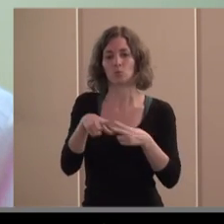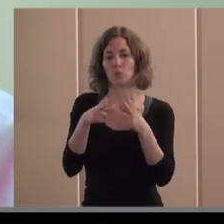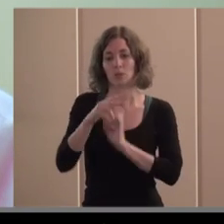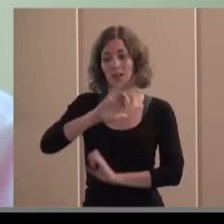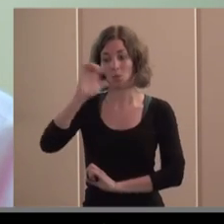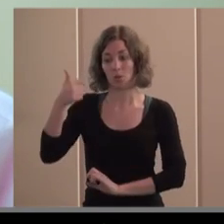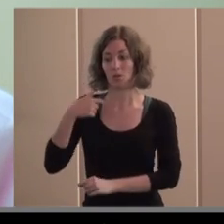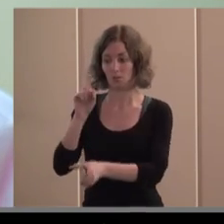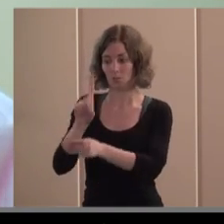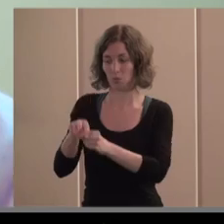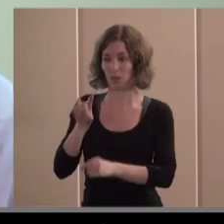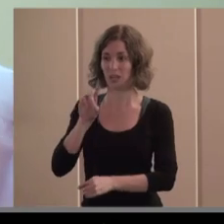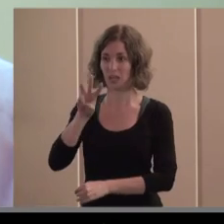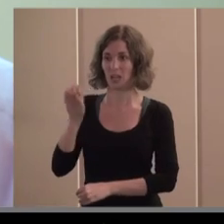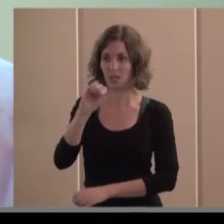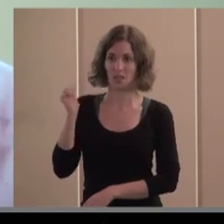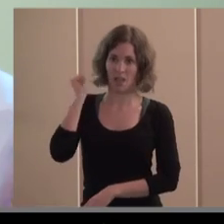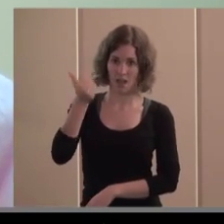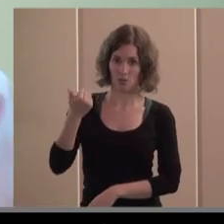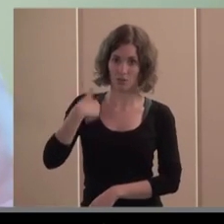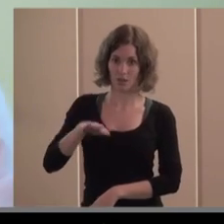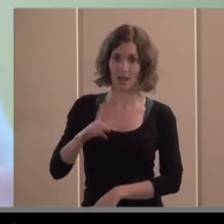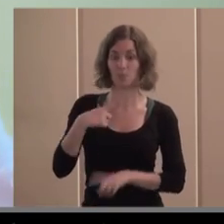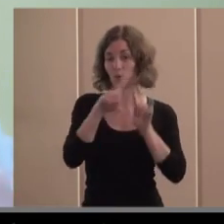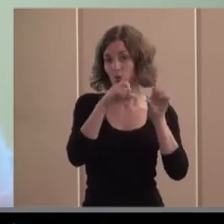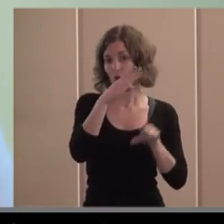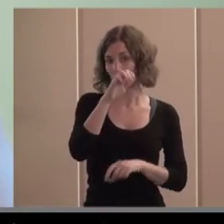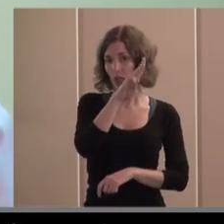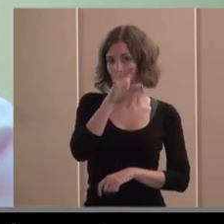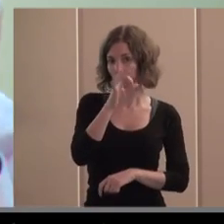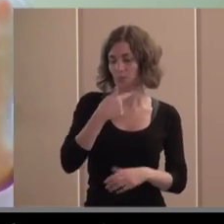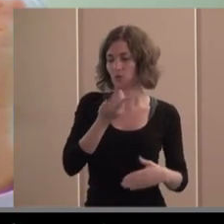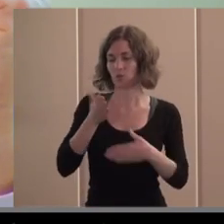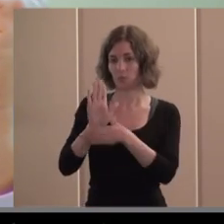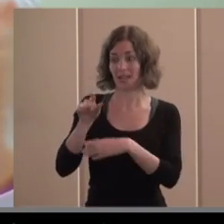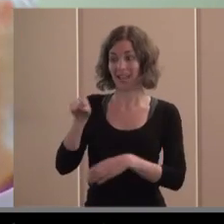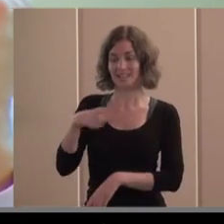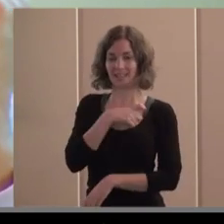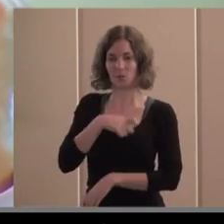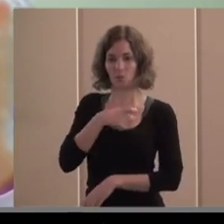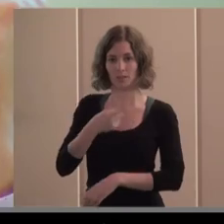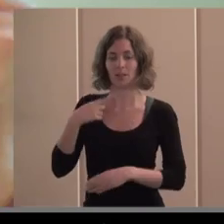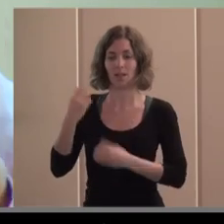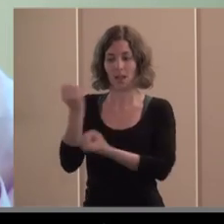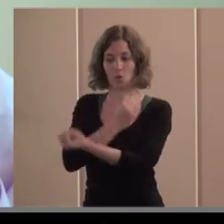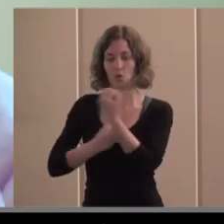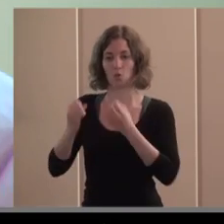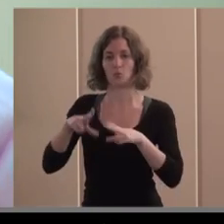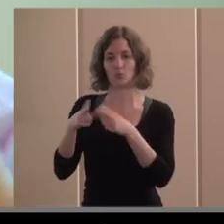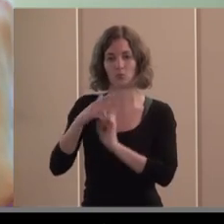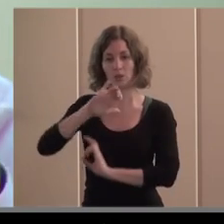13 años en representación de CEPES y el Comité Económico y Social Europeo es un organismo consultivo de